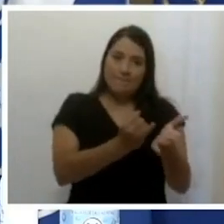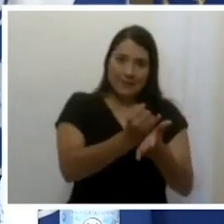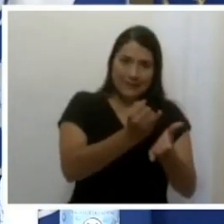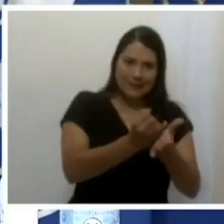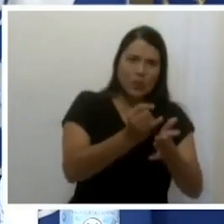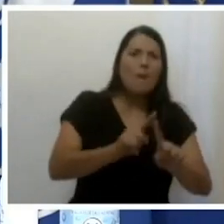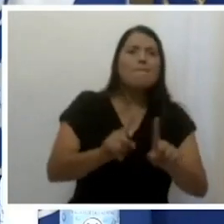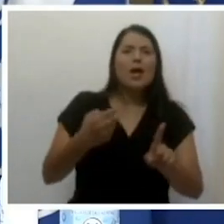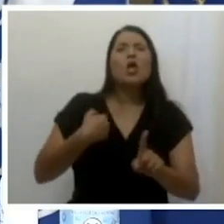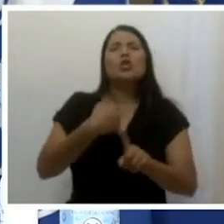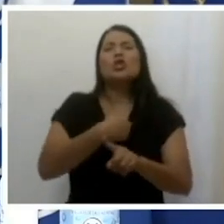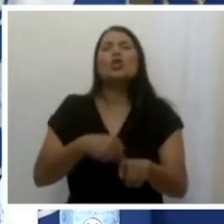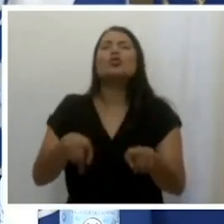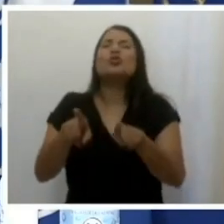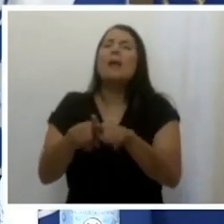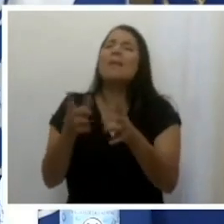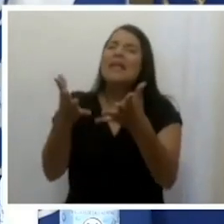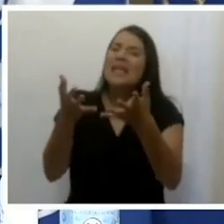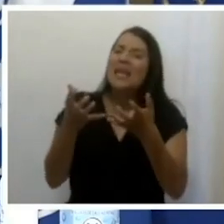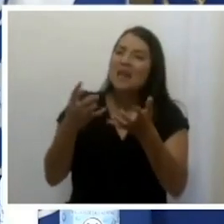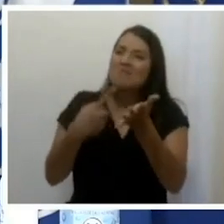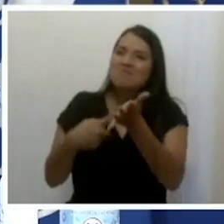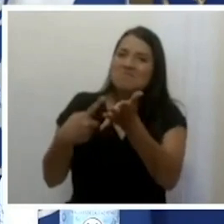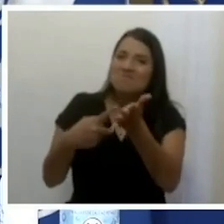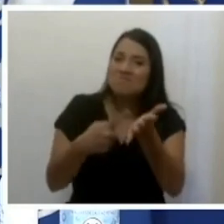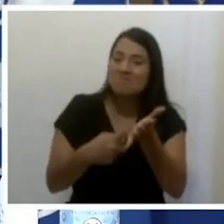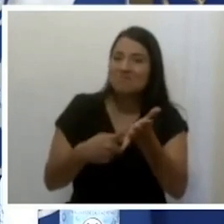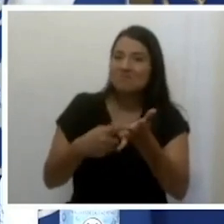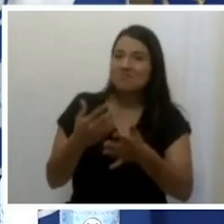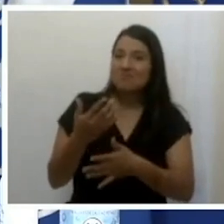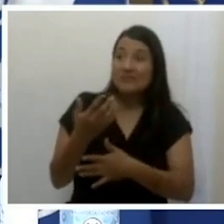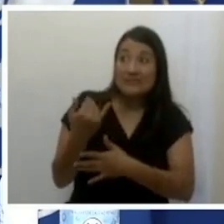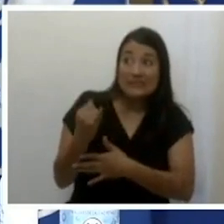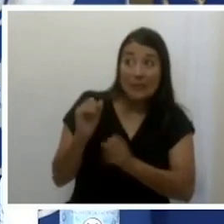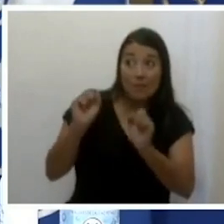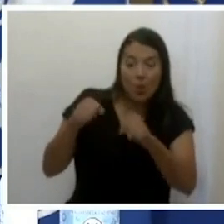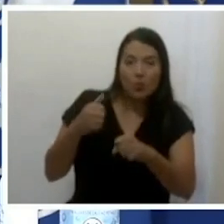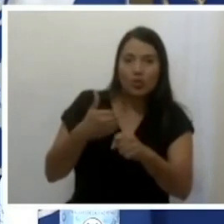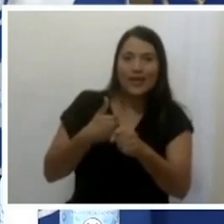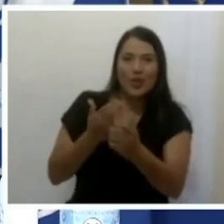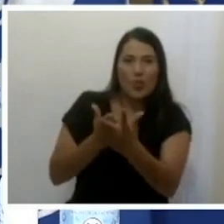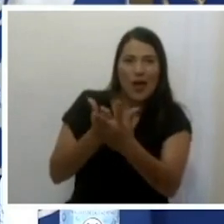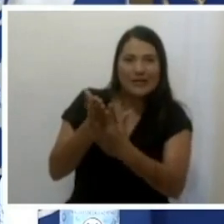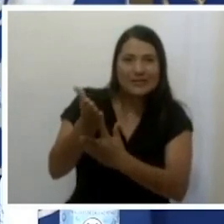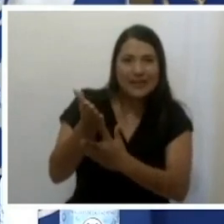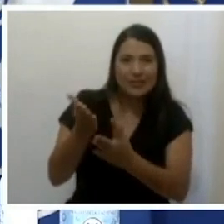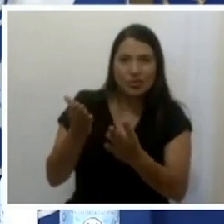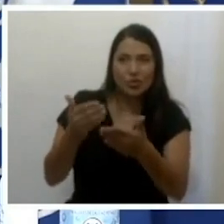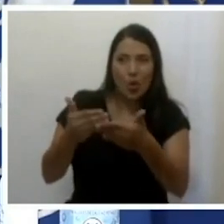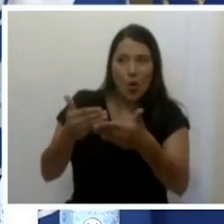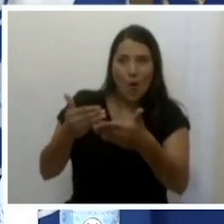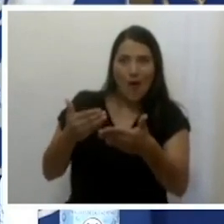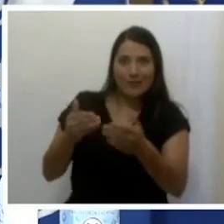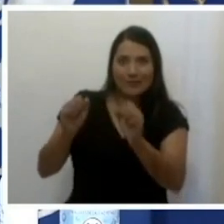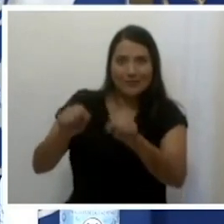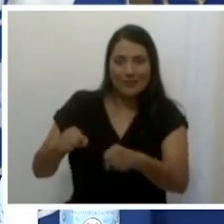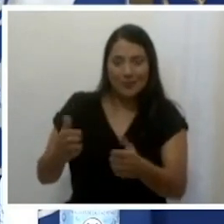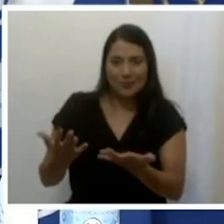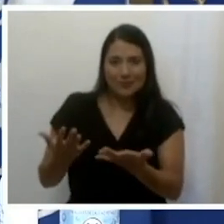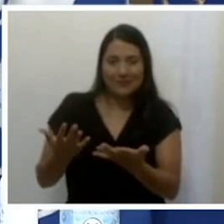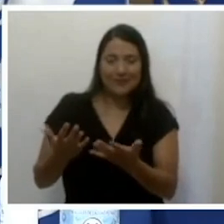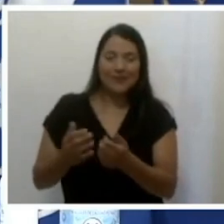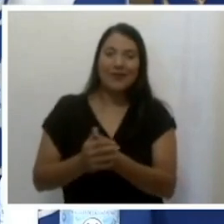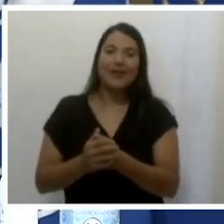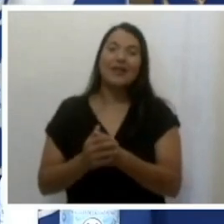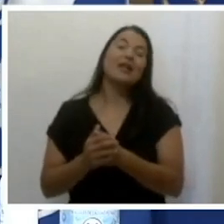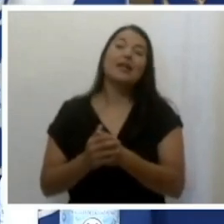discusiones sobre qué implicaría tener un acceso un poco más oportuno, más temprano, de lo